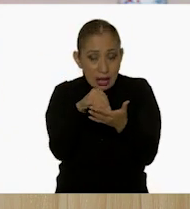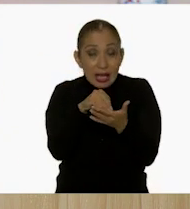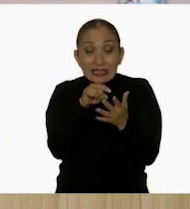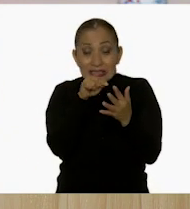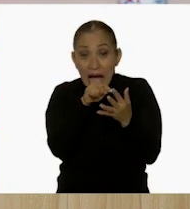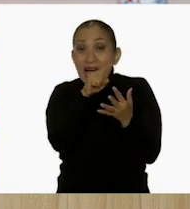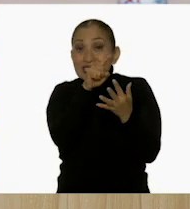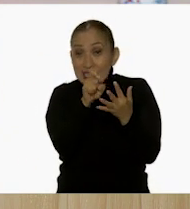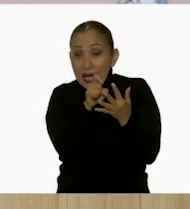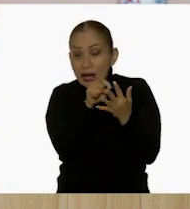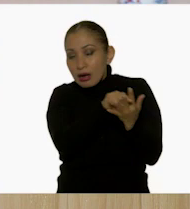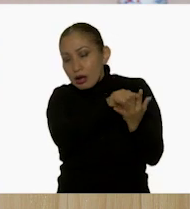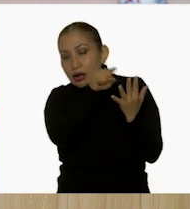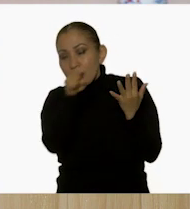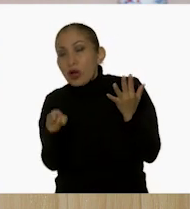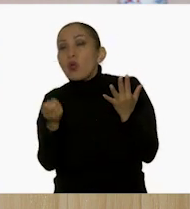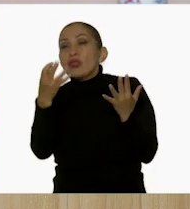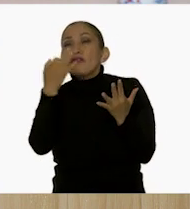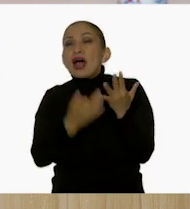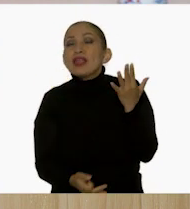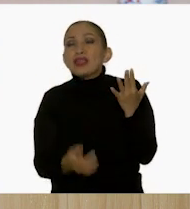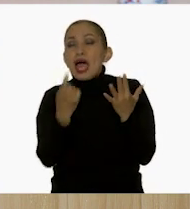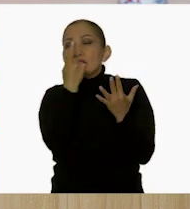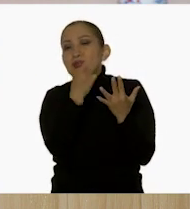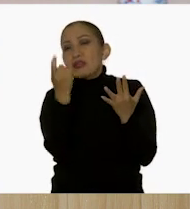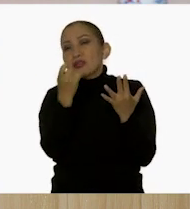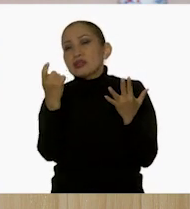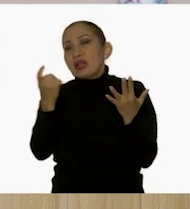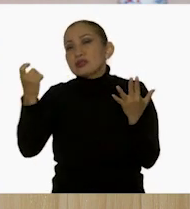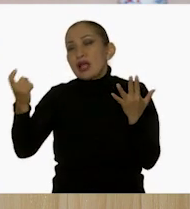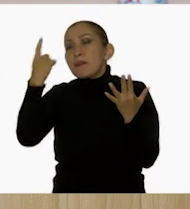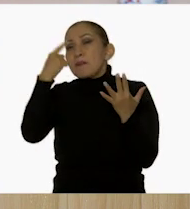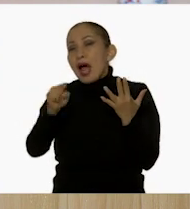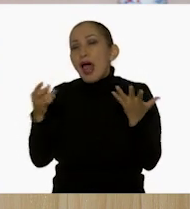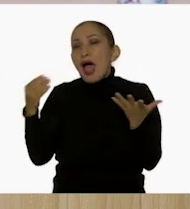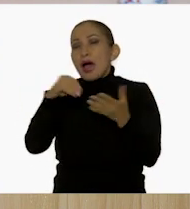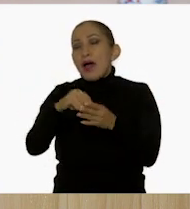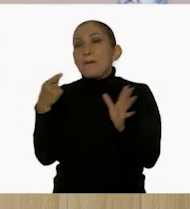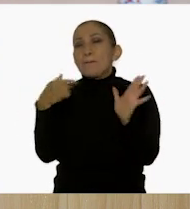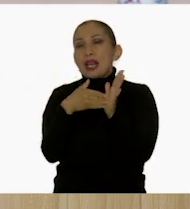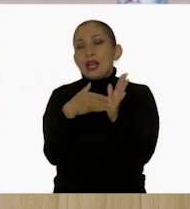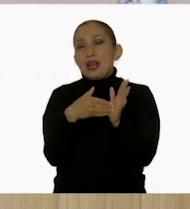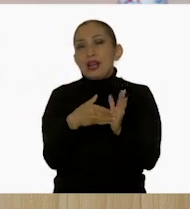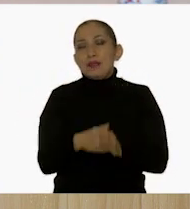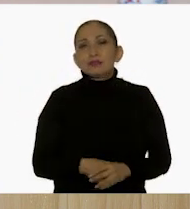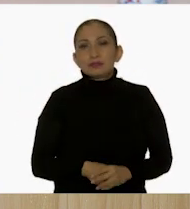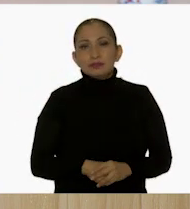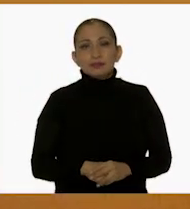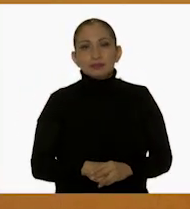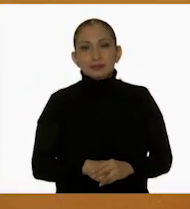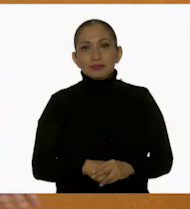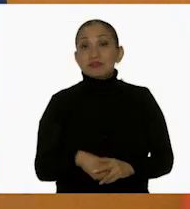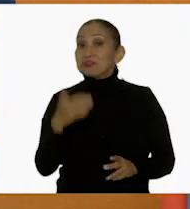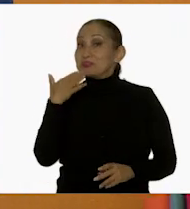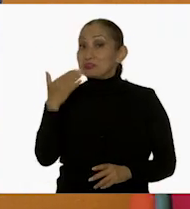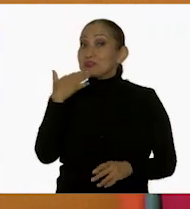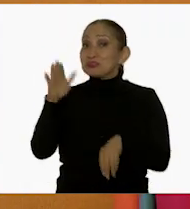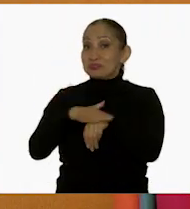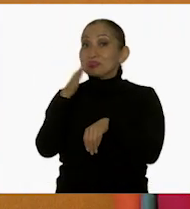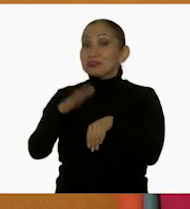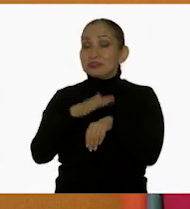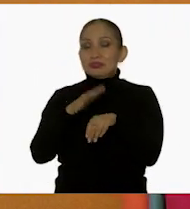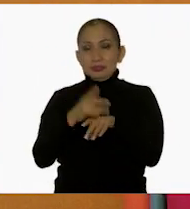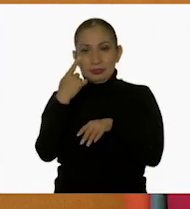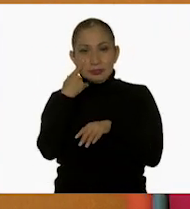llegaron ahí, había que sumar puras centenas para completar a mil. Ah, muy bien, excelente.